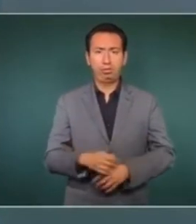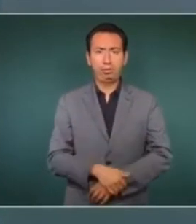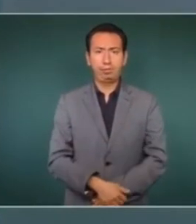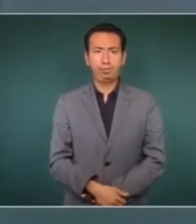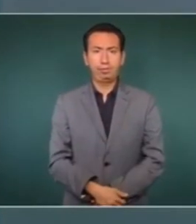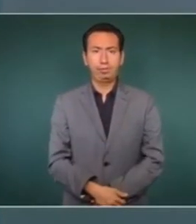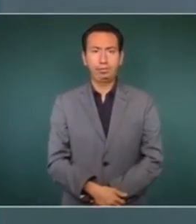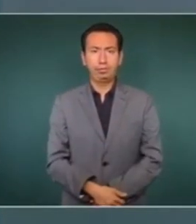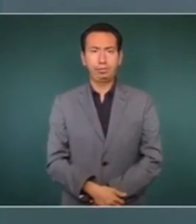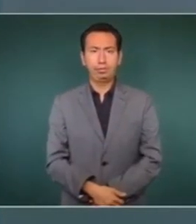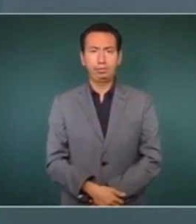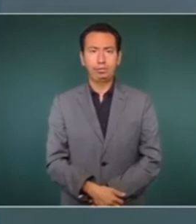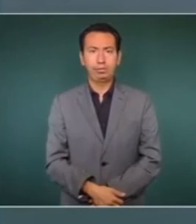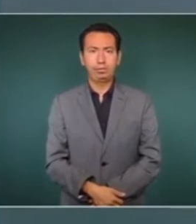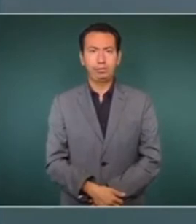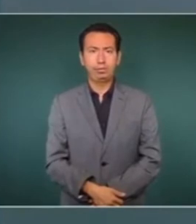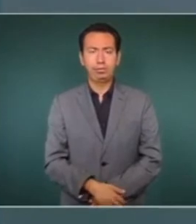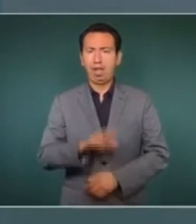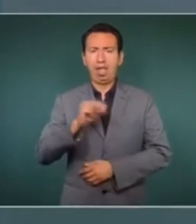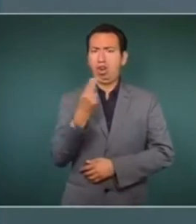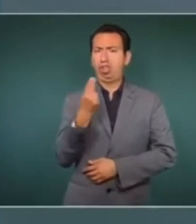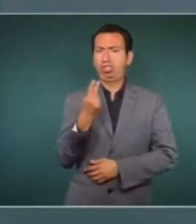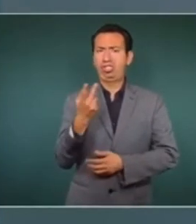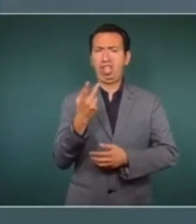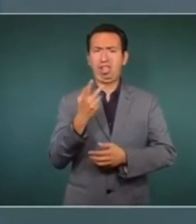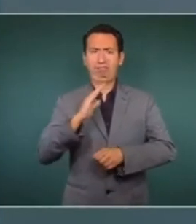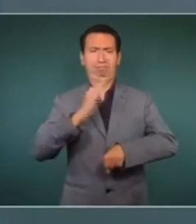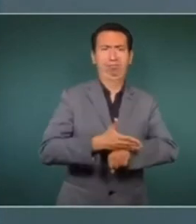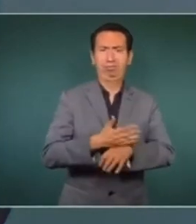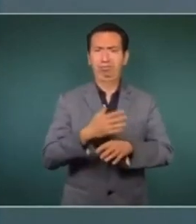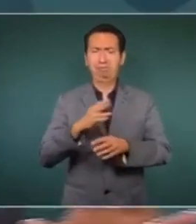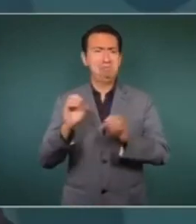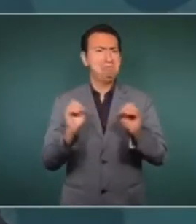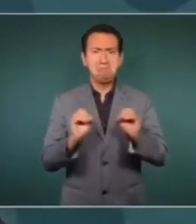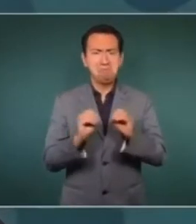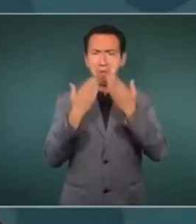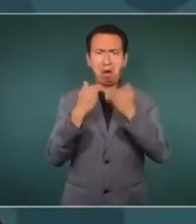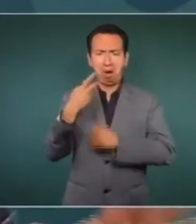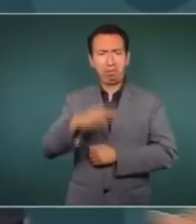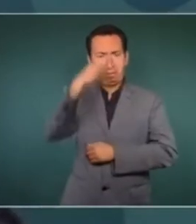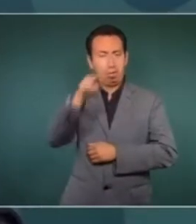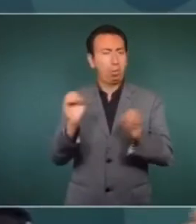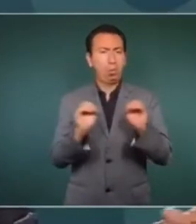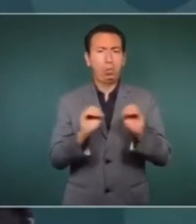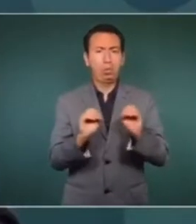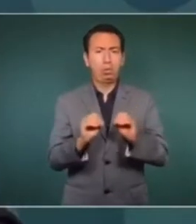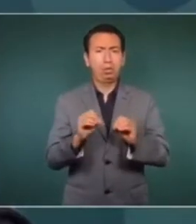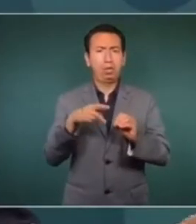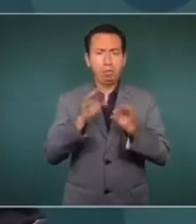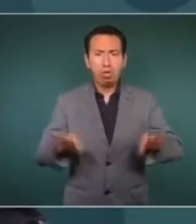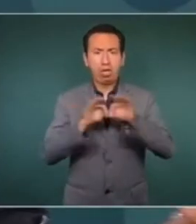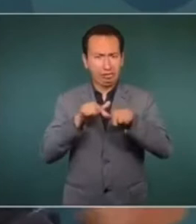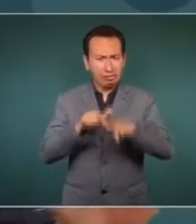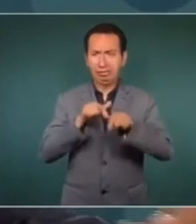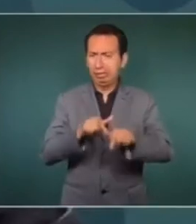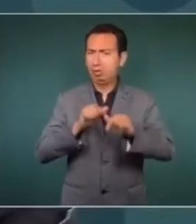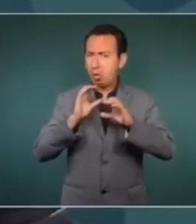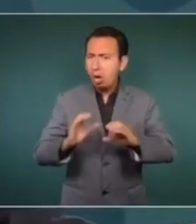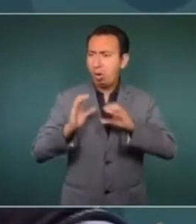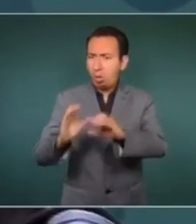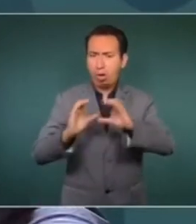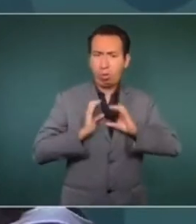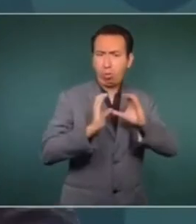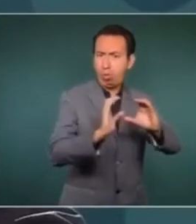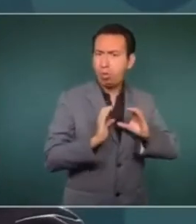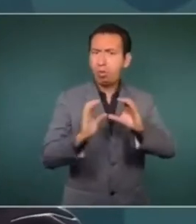poner medidas rigurosas, obligatorias. Entonces seguir así y cuidándonos, cuidándonos y ya vamos,